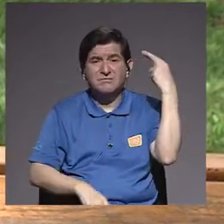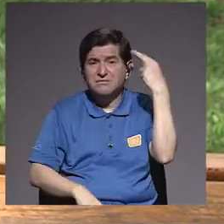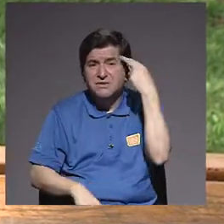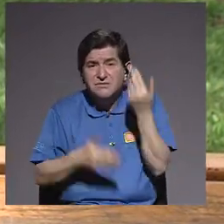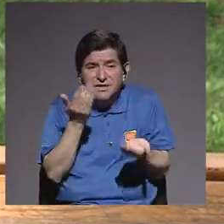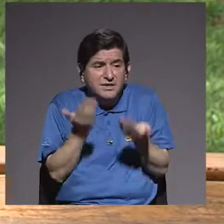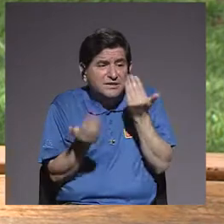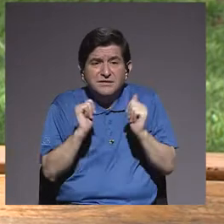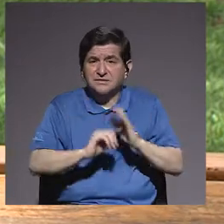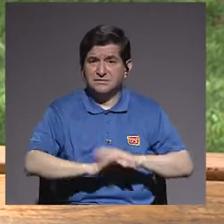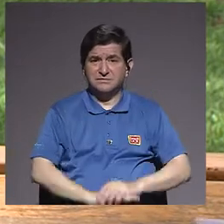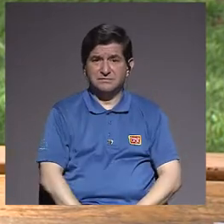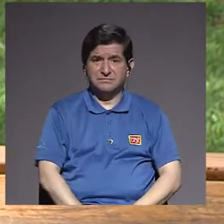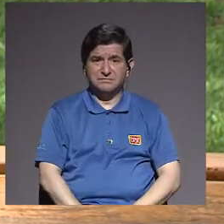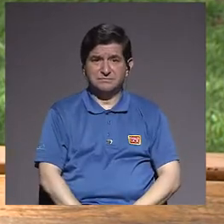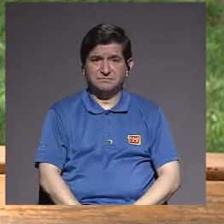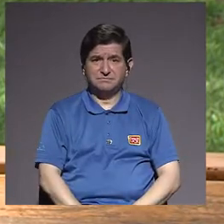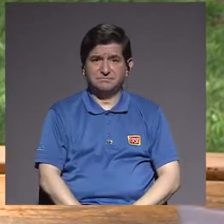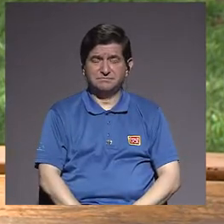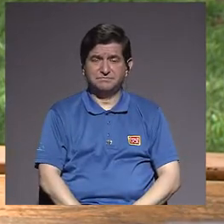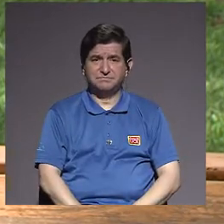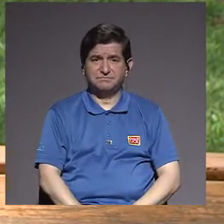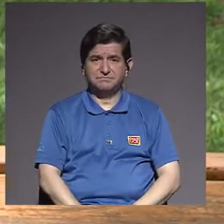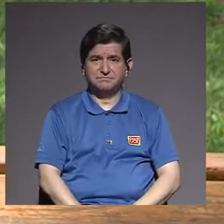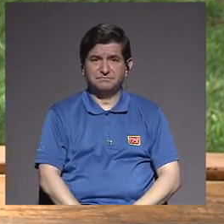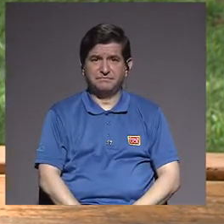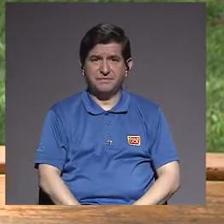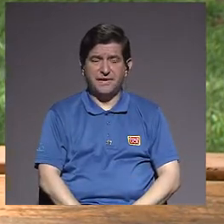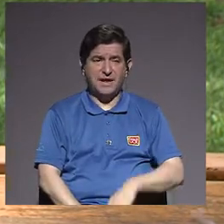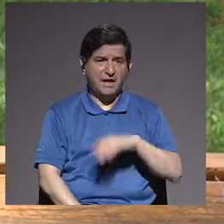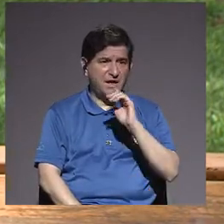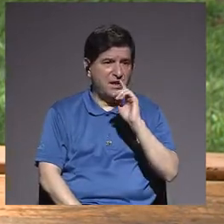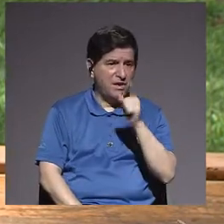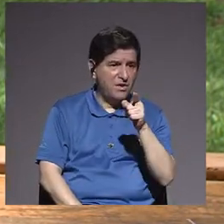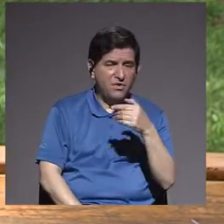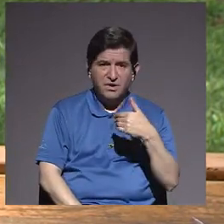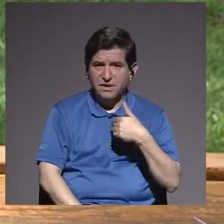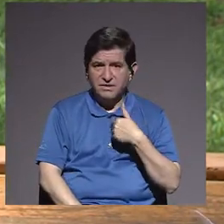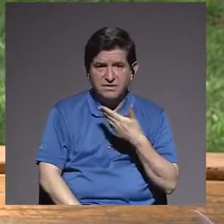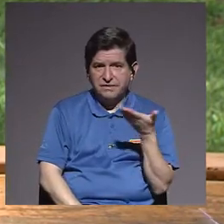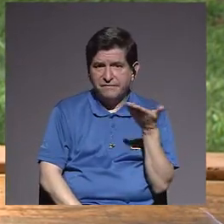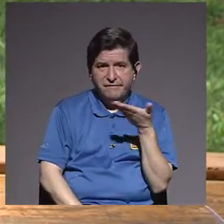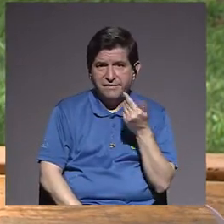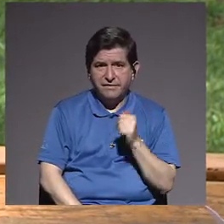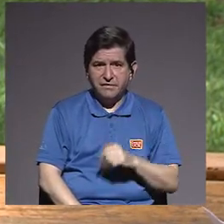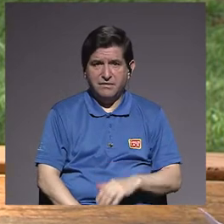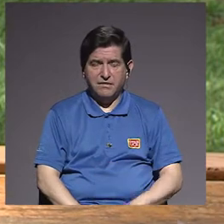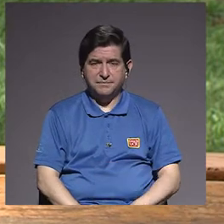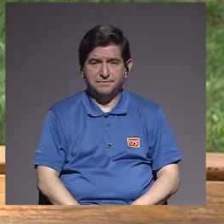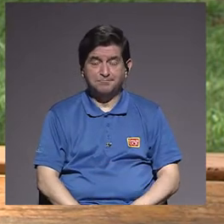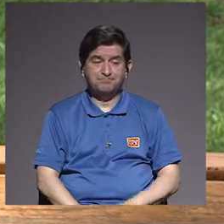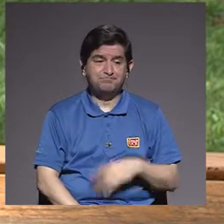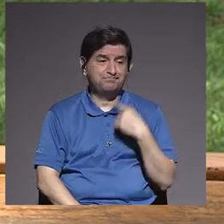otra razón y básicamente lo que tiene es los